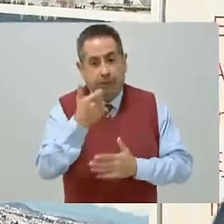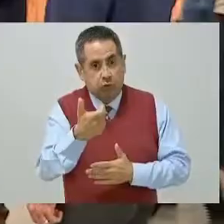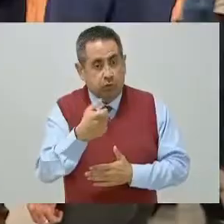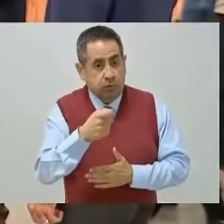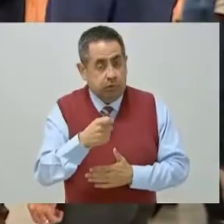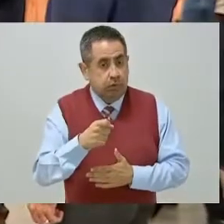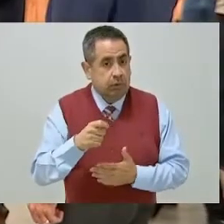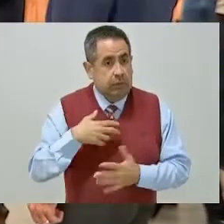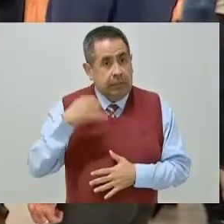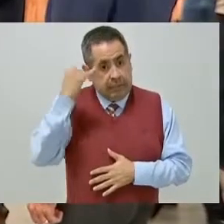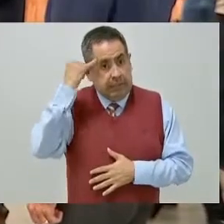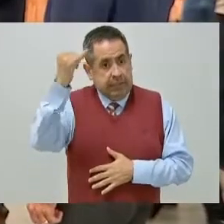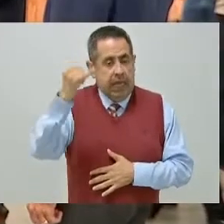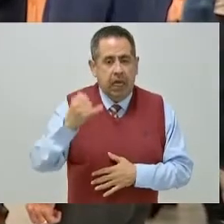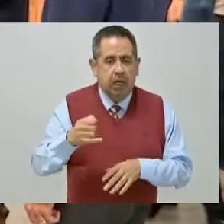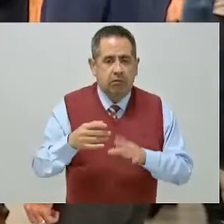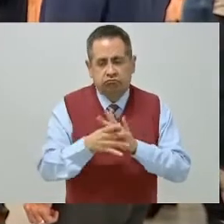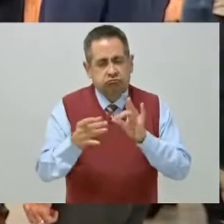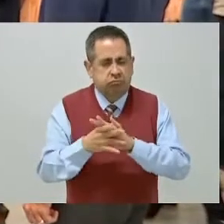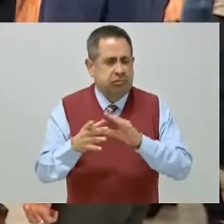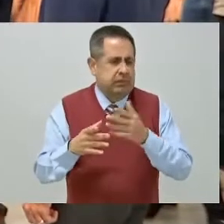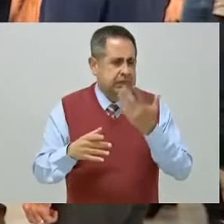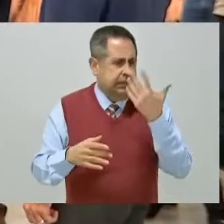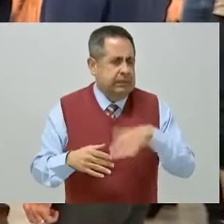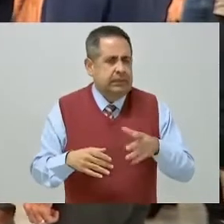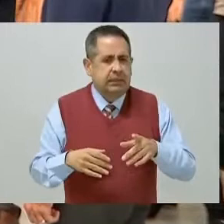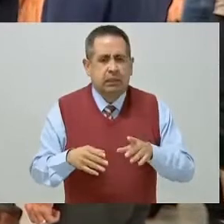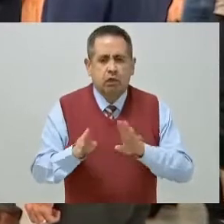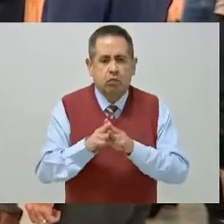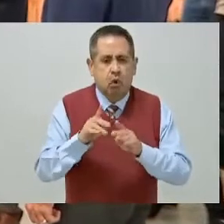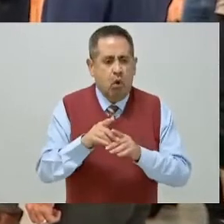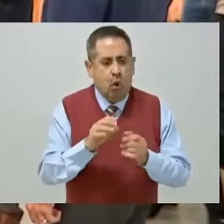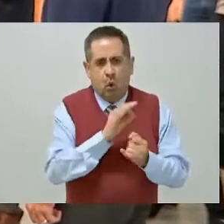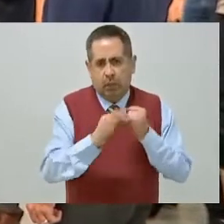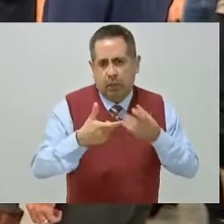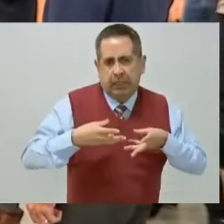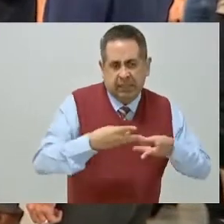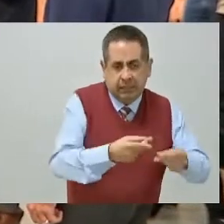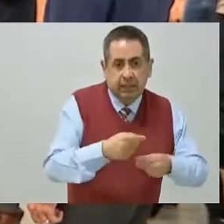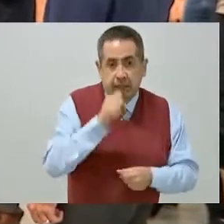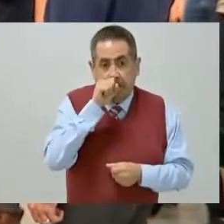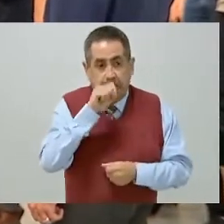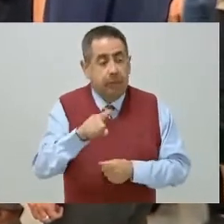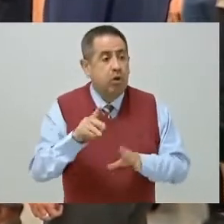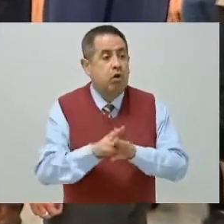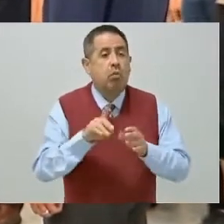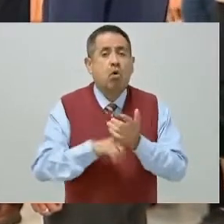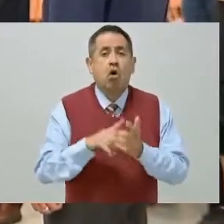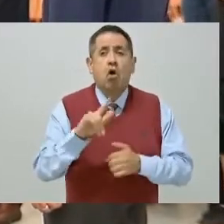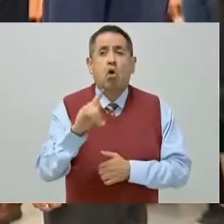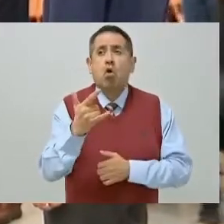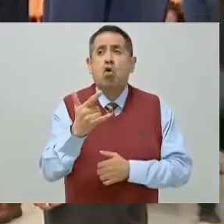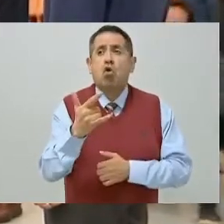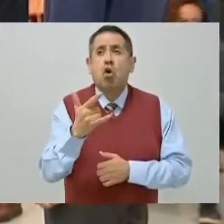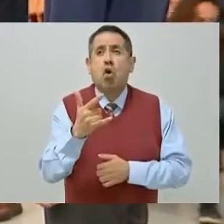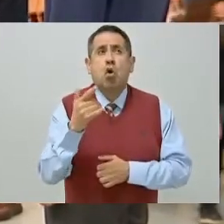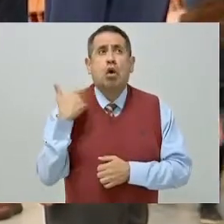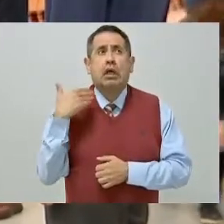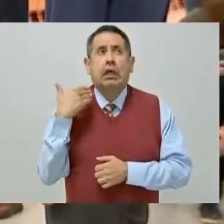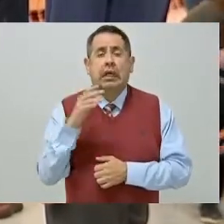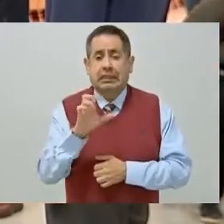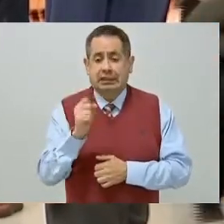cifras que seguramente serán las finales, y vamos a ejercidos a julio 61 mil